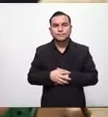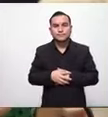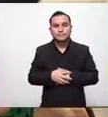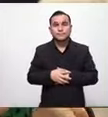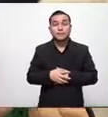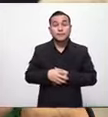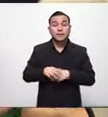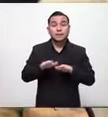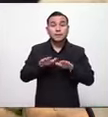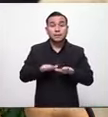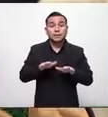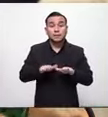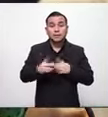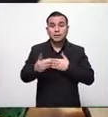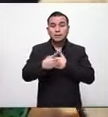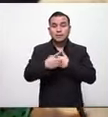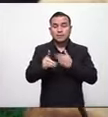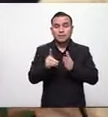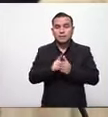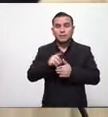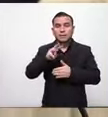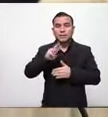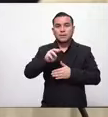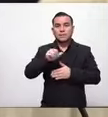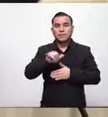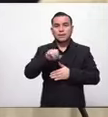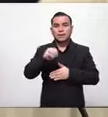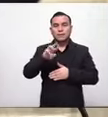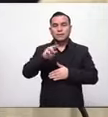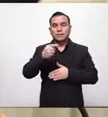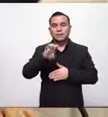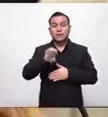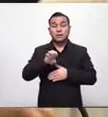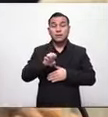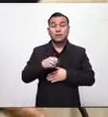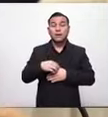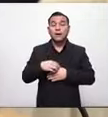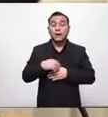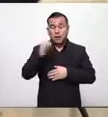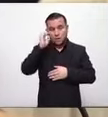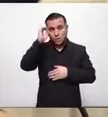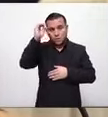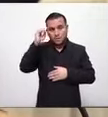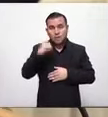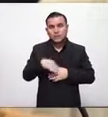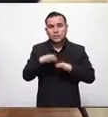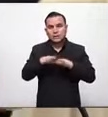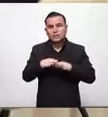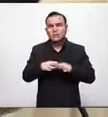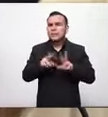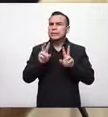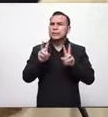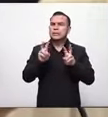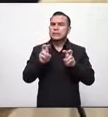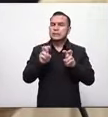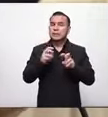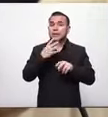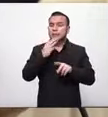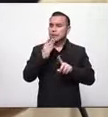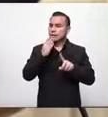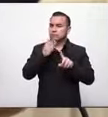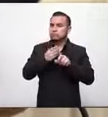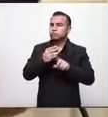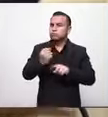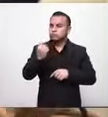Gracias diputada Mayorga por por esa observación de un tema que es es crucial